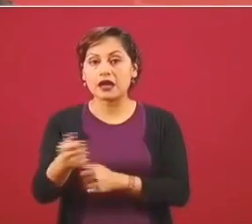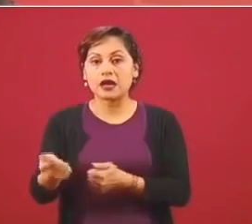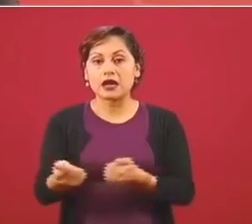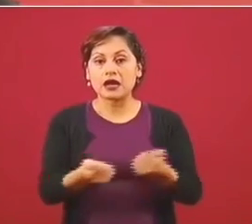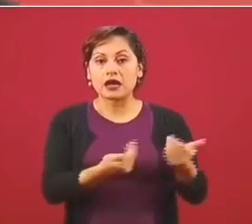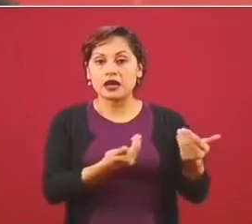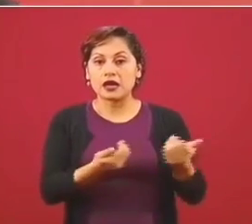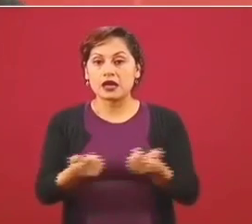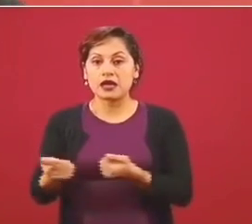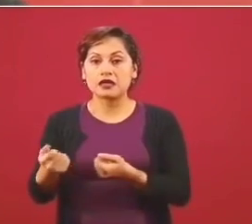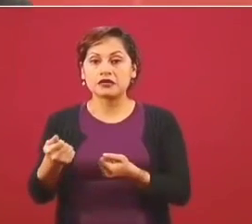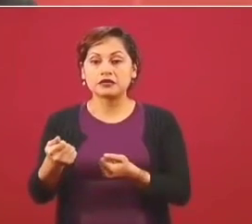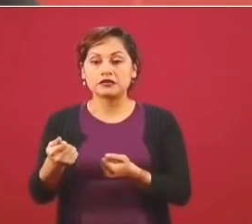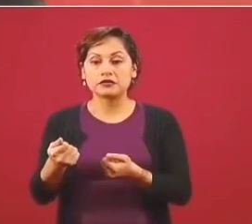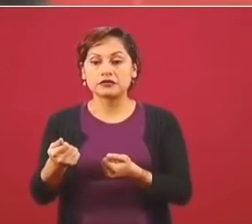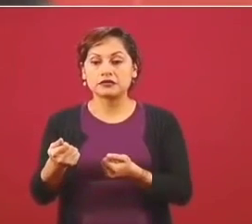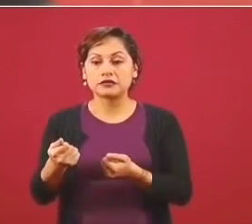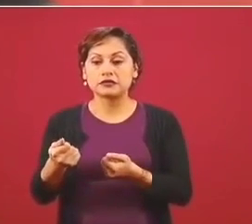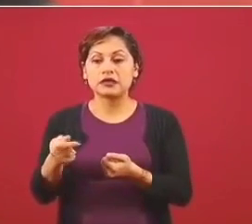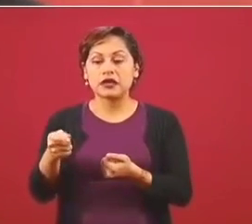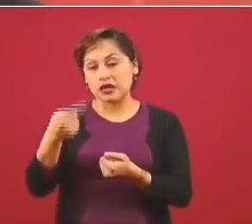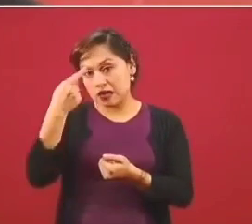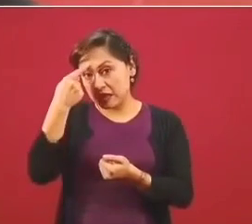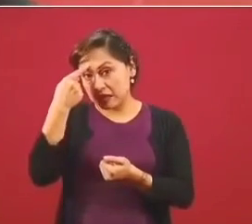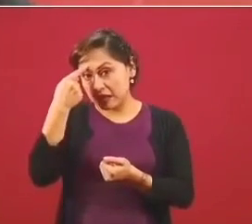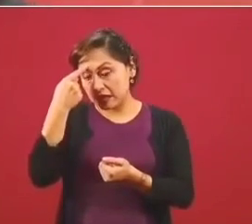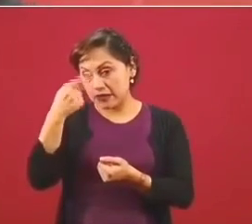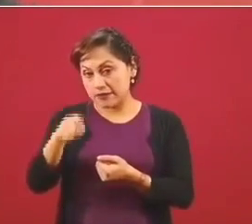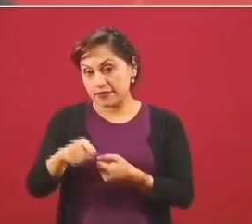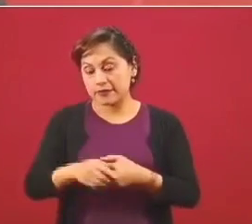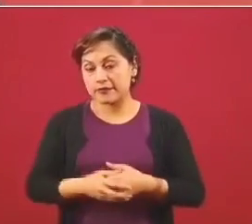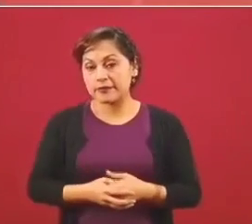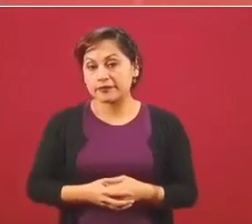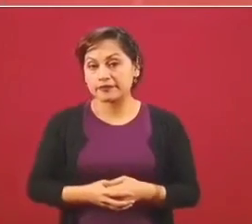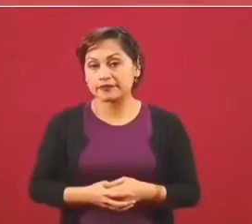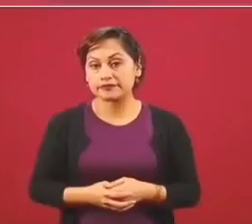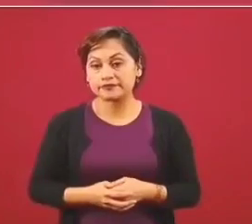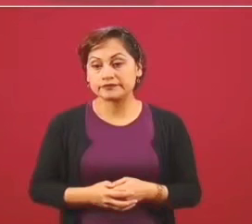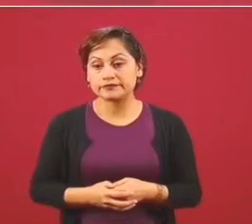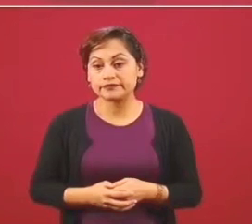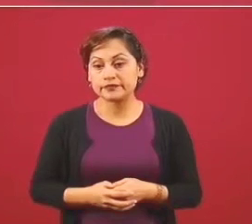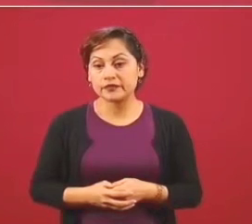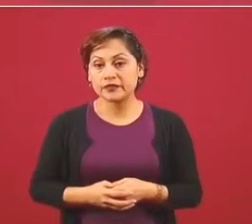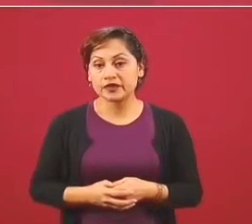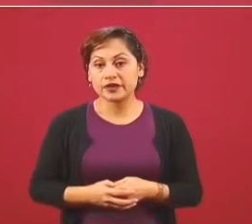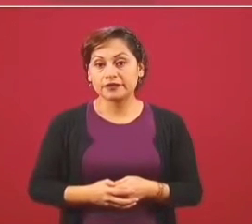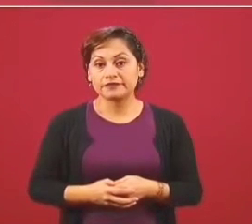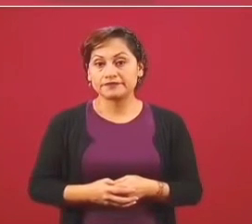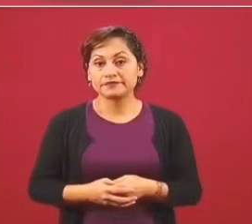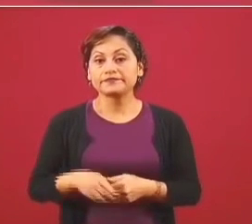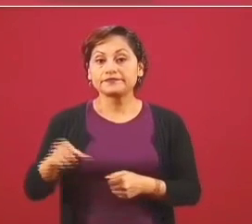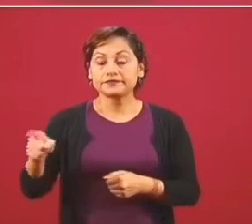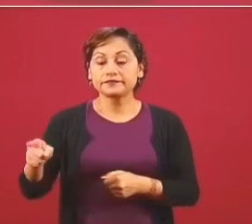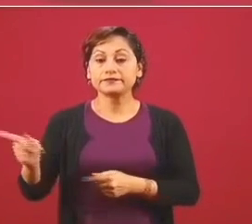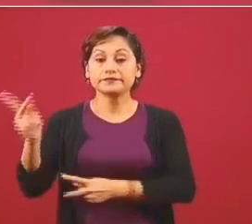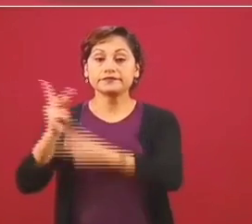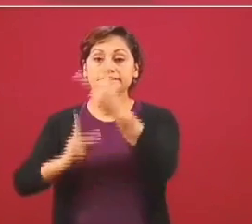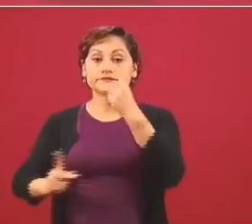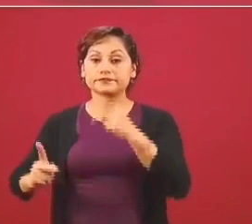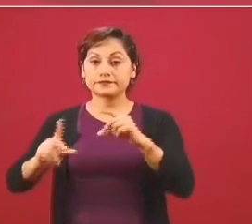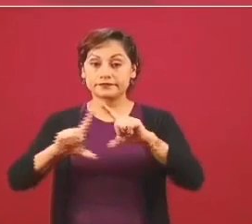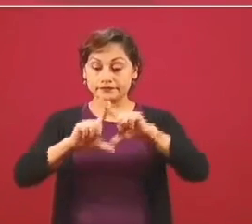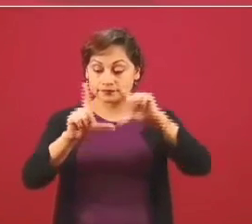y uno de ellos entró en el Golfo, iba a atracar